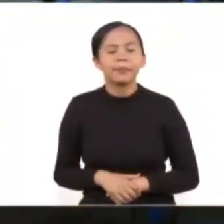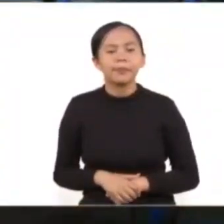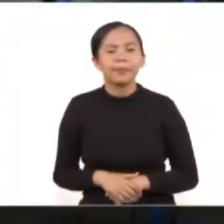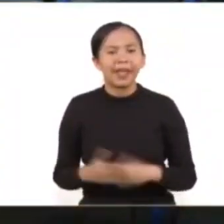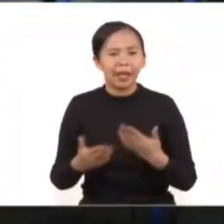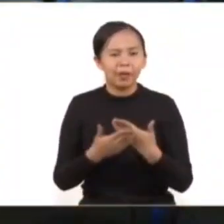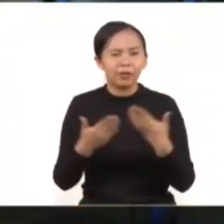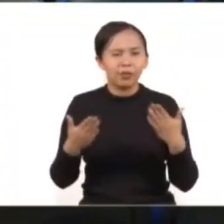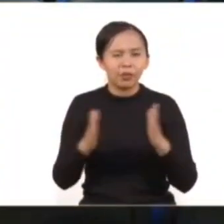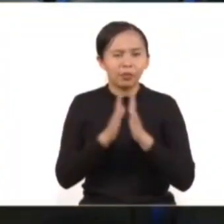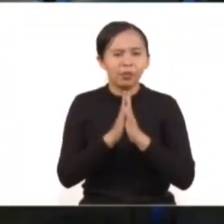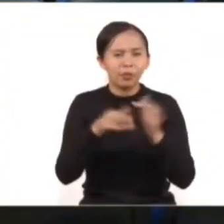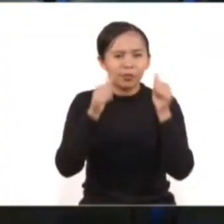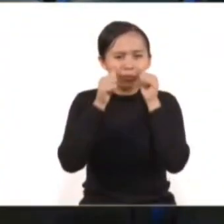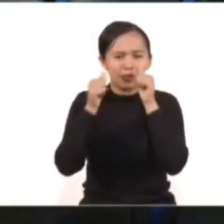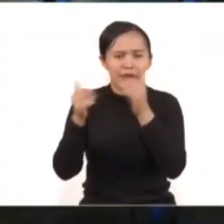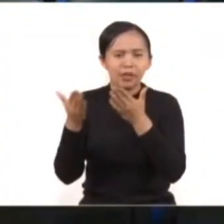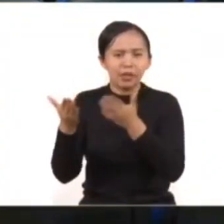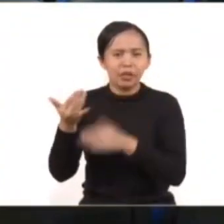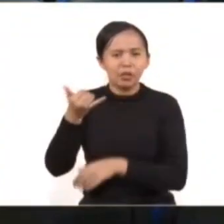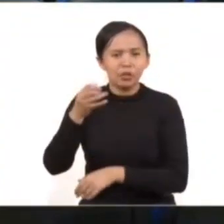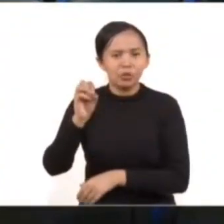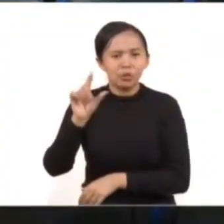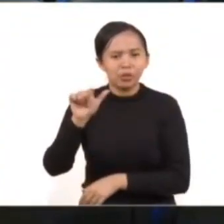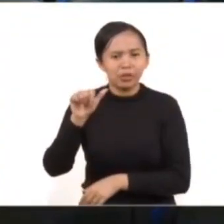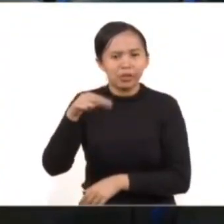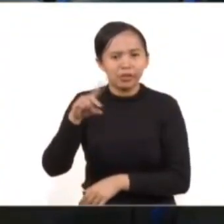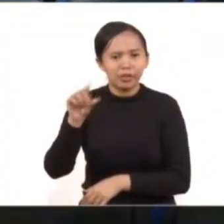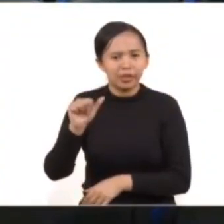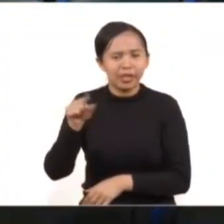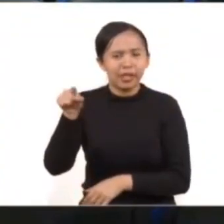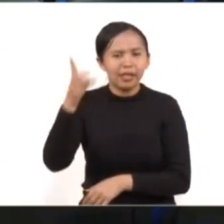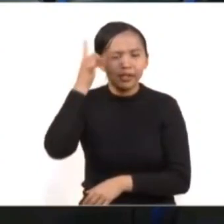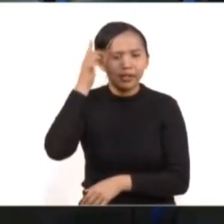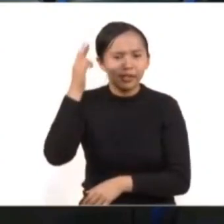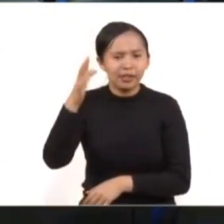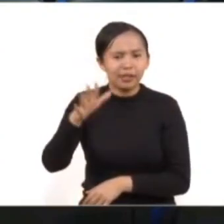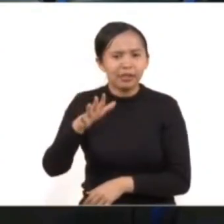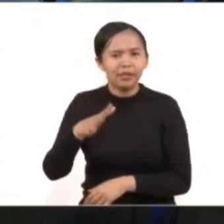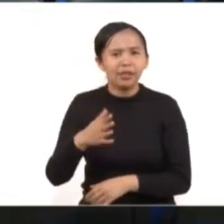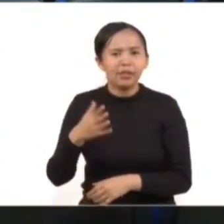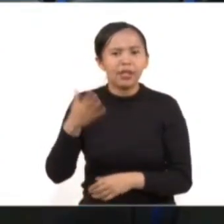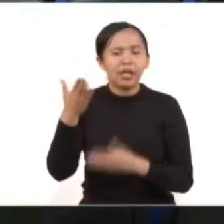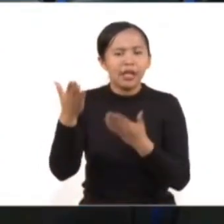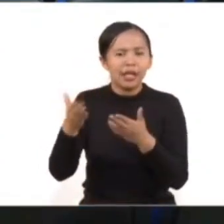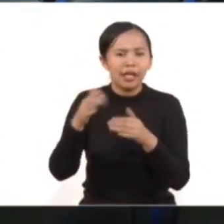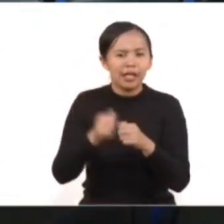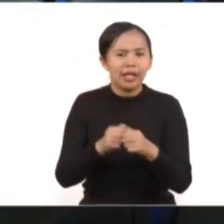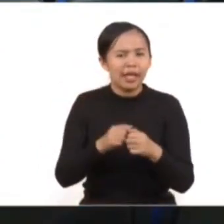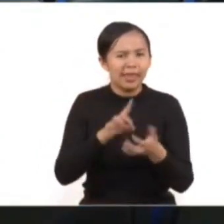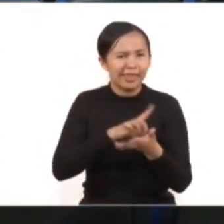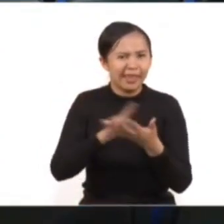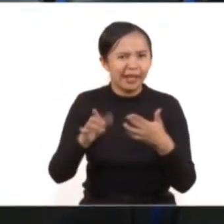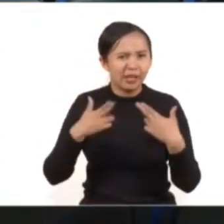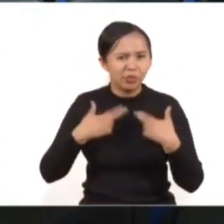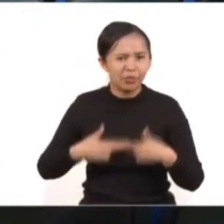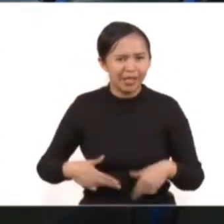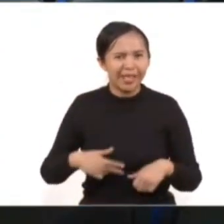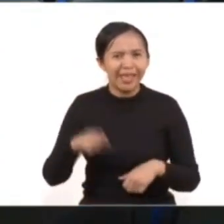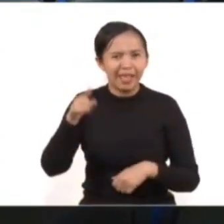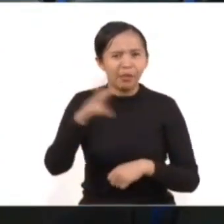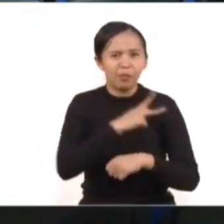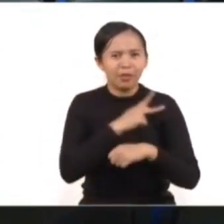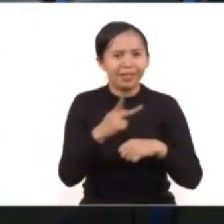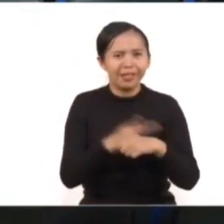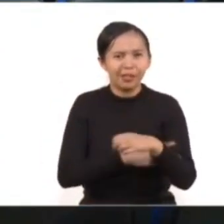Damos el uso de la voz a la maestra Yolanda Rangel Balnaceda, directora ejecutiva de Orientación Ciudadana y Derechos Humanos del Poder